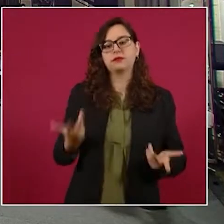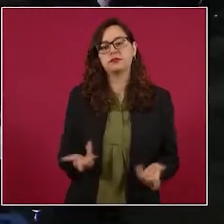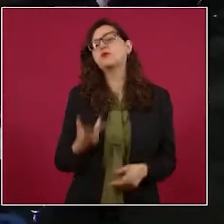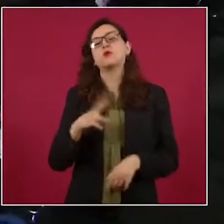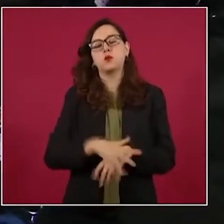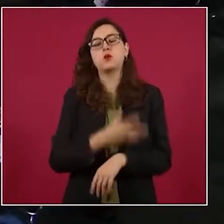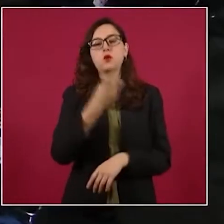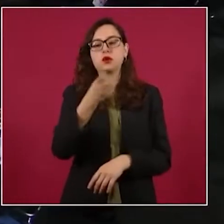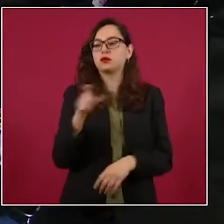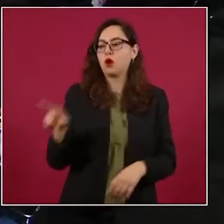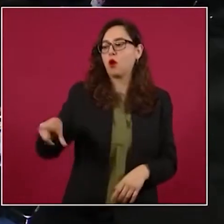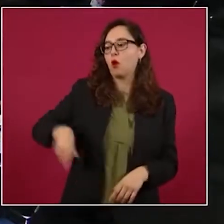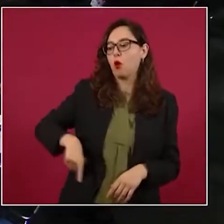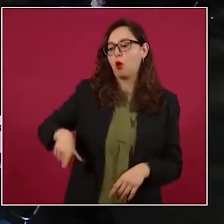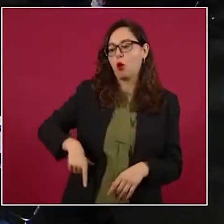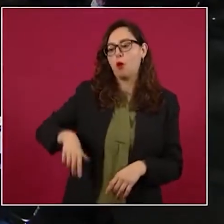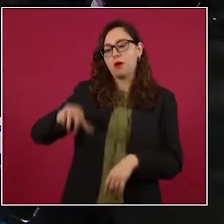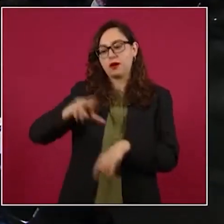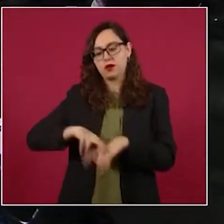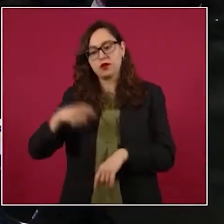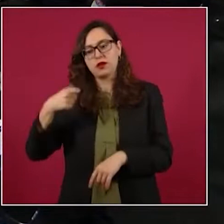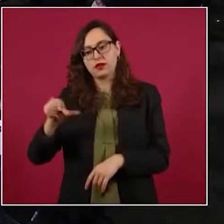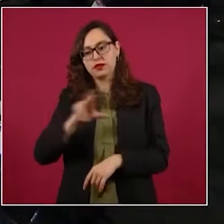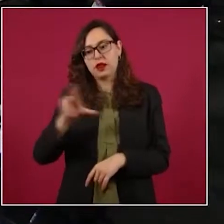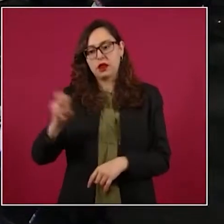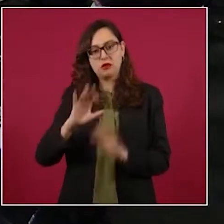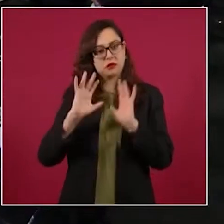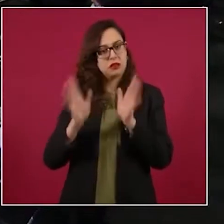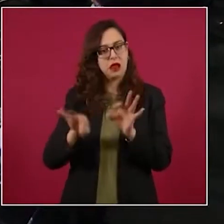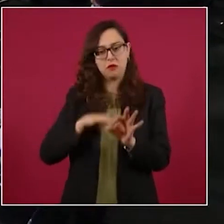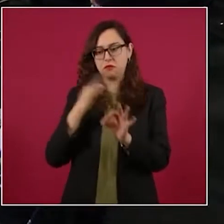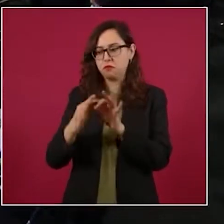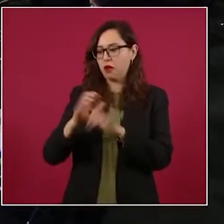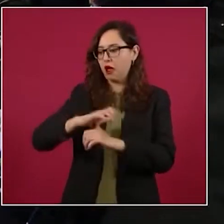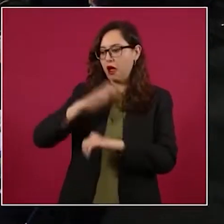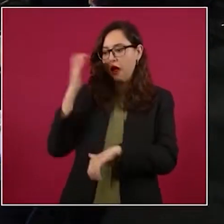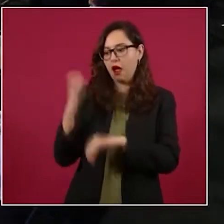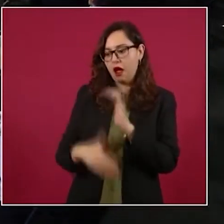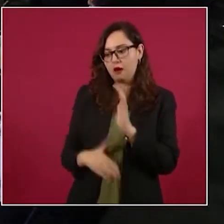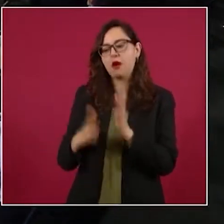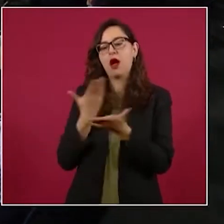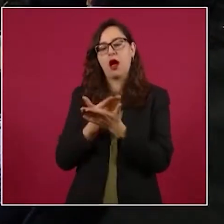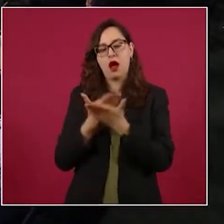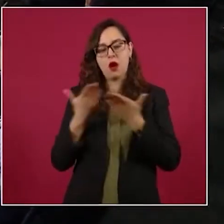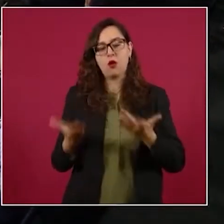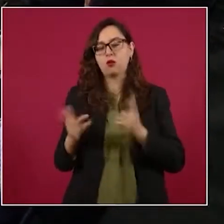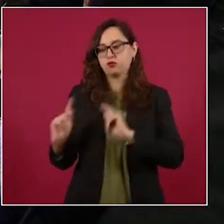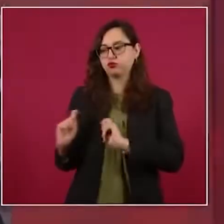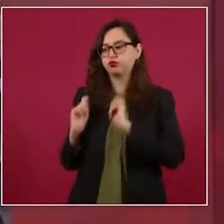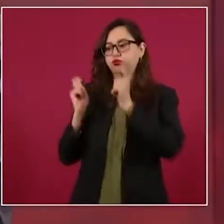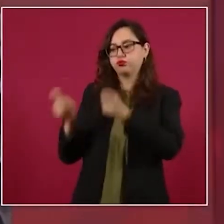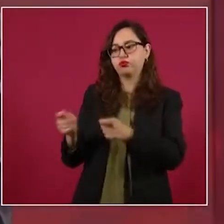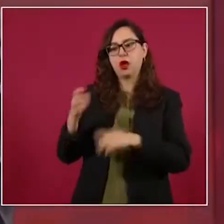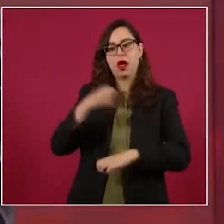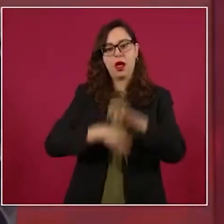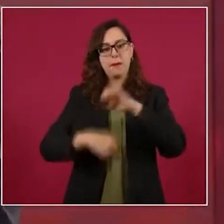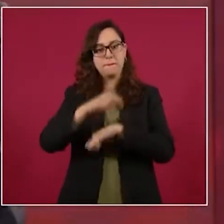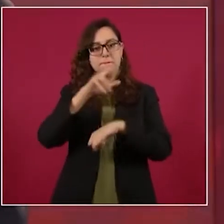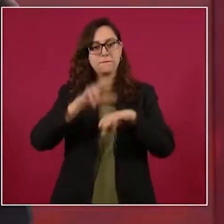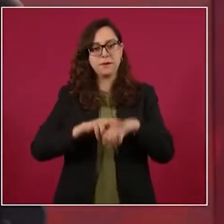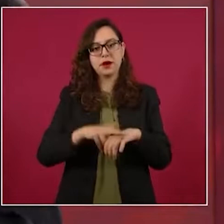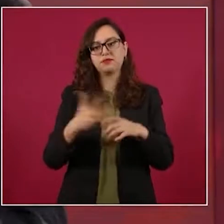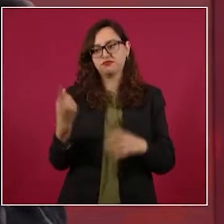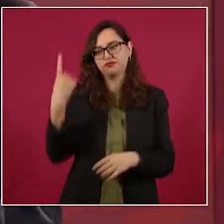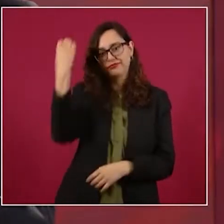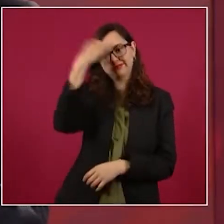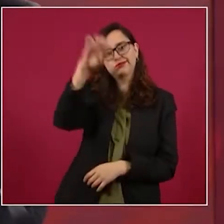Carlos tiene mucha experiencia en esta materia, va a ayudarnos mucho a